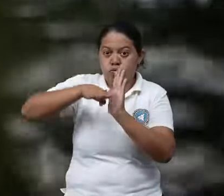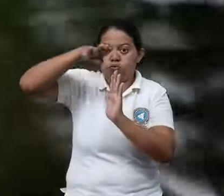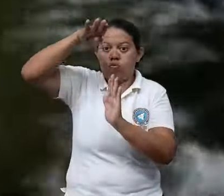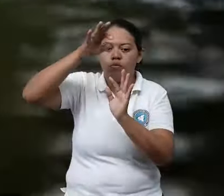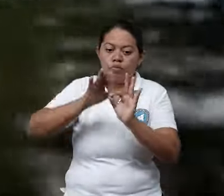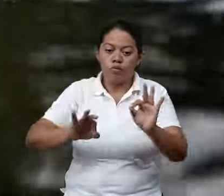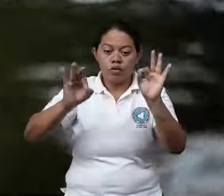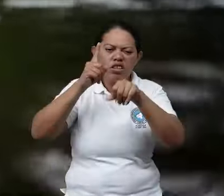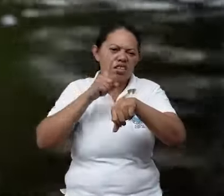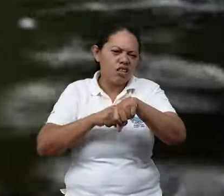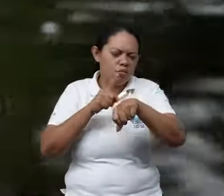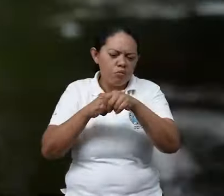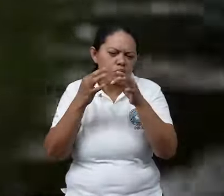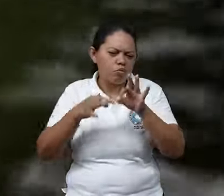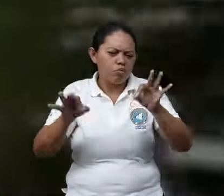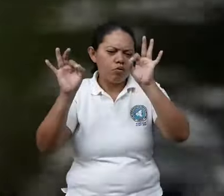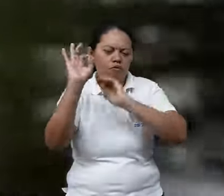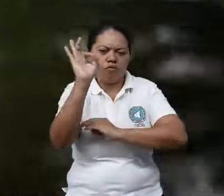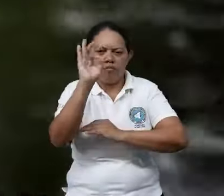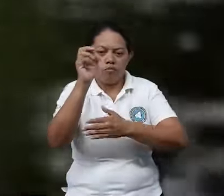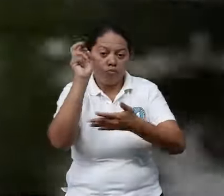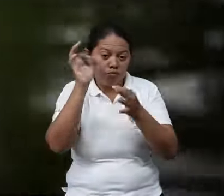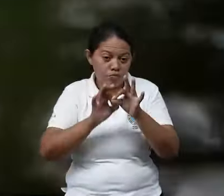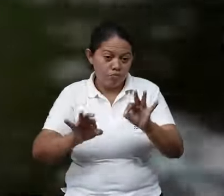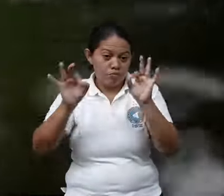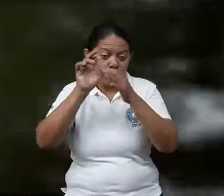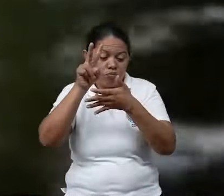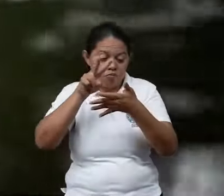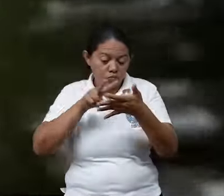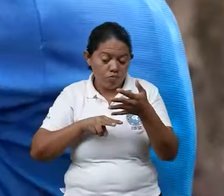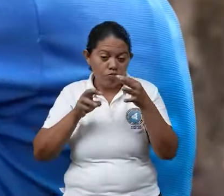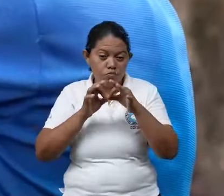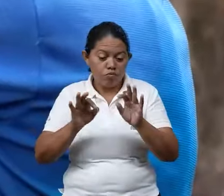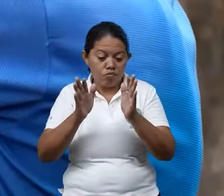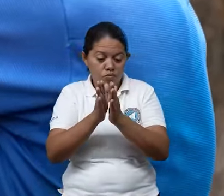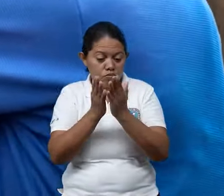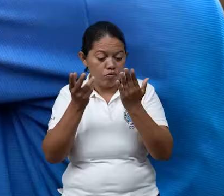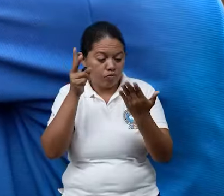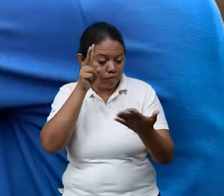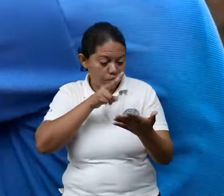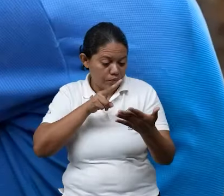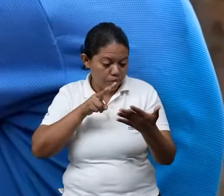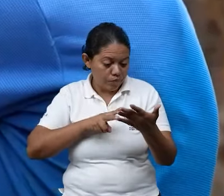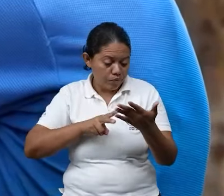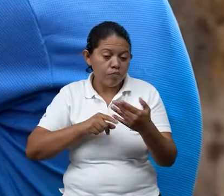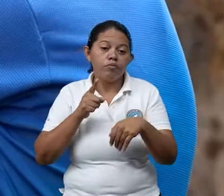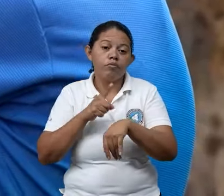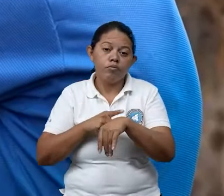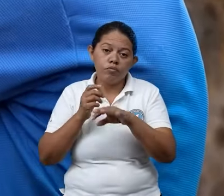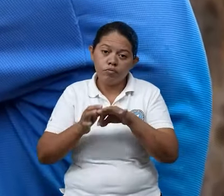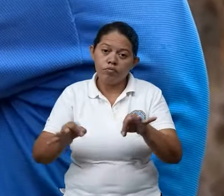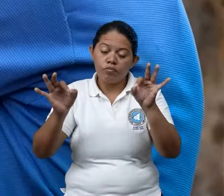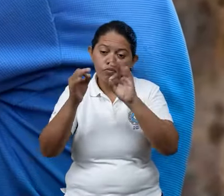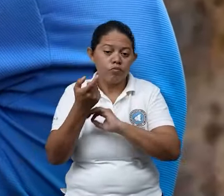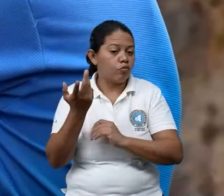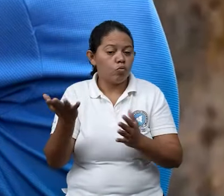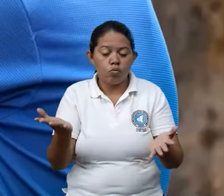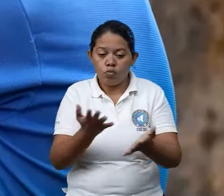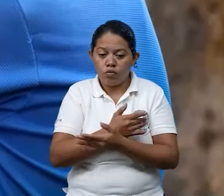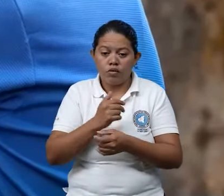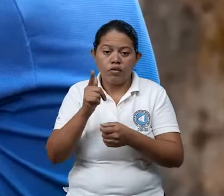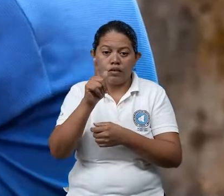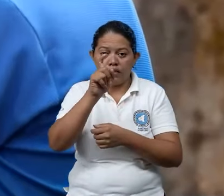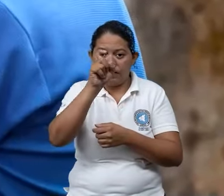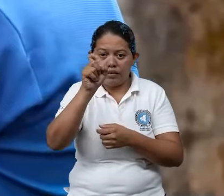Pero principalmente, una de las principales cosas es la lectura de la información. Como son sistemas de alerta temprana comunitario, no contamos con